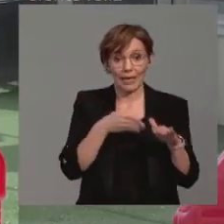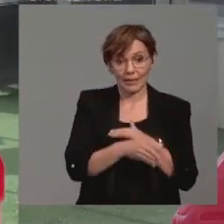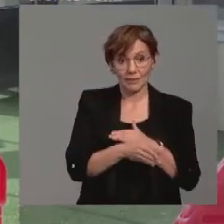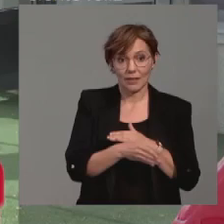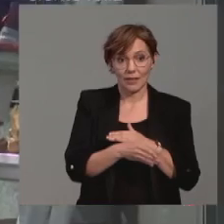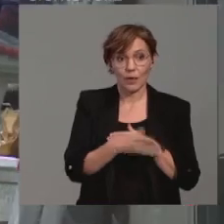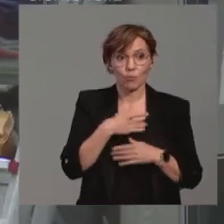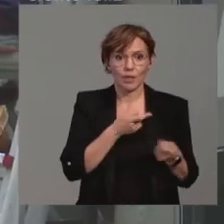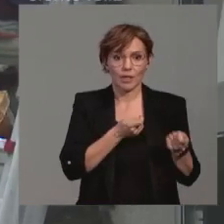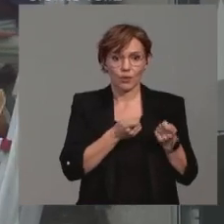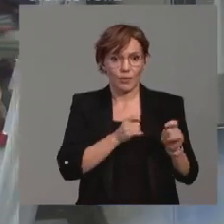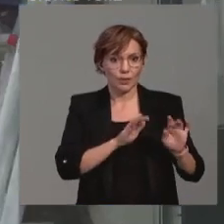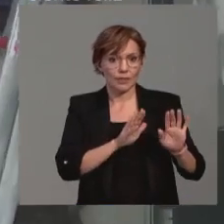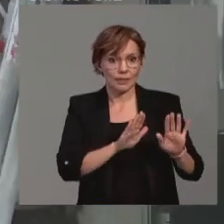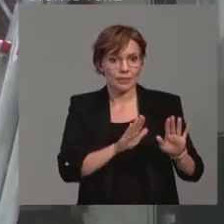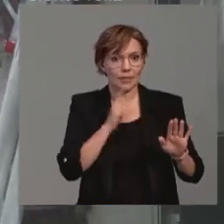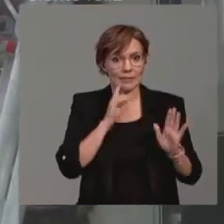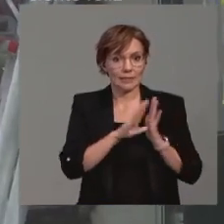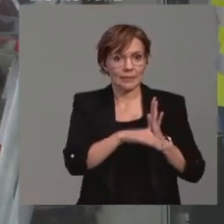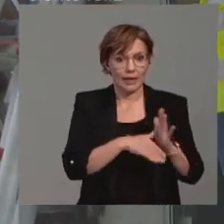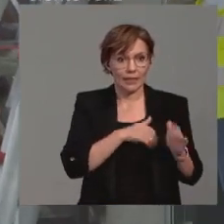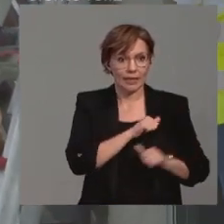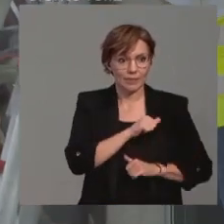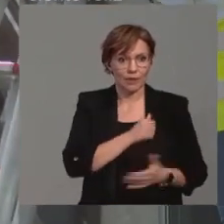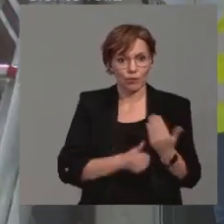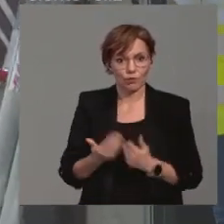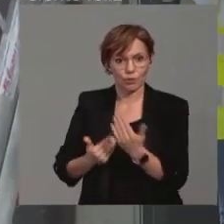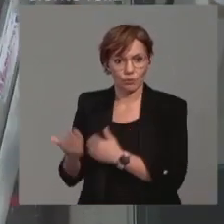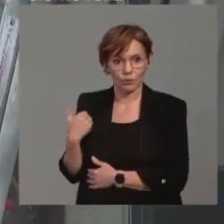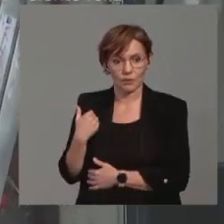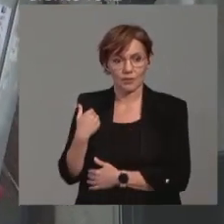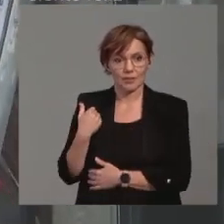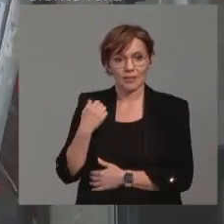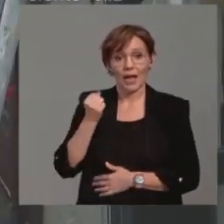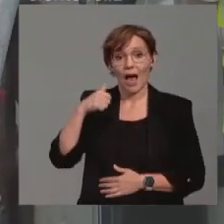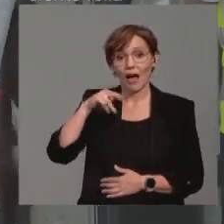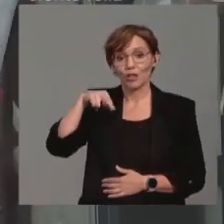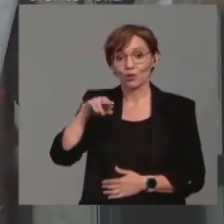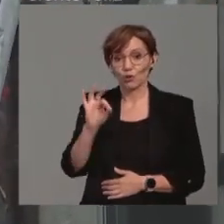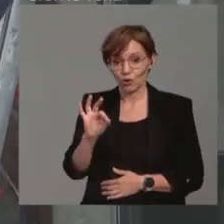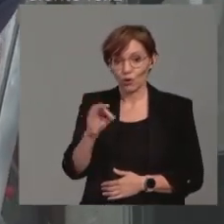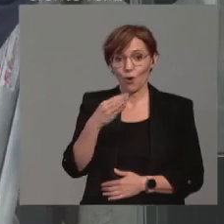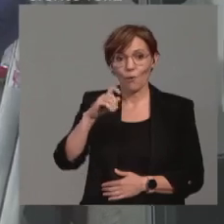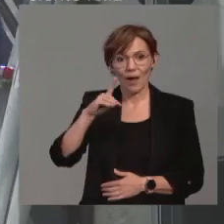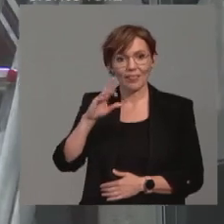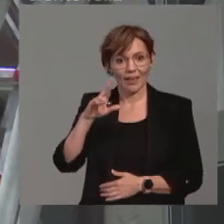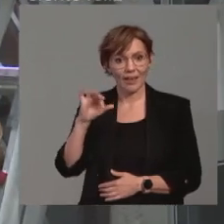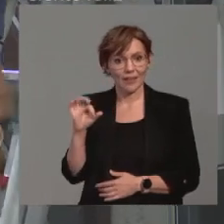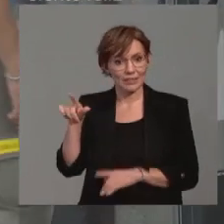podían haber negociado que se atrasara un poco, como suele ocurrir. Antonio Banderas le pasó algo así con su casa, no sé si lo sabéis.